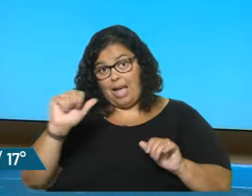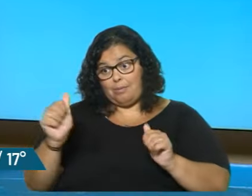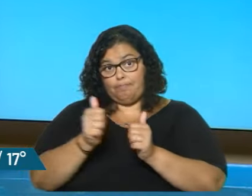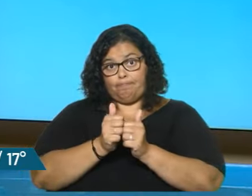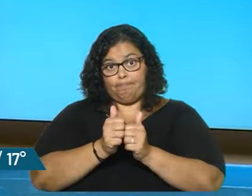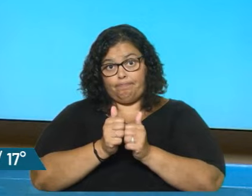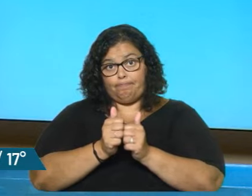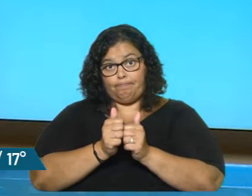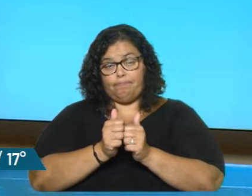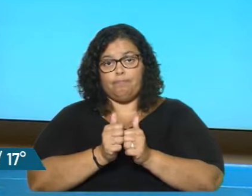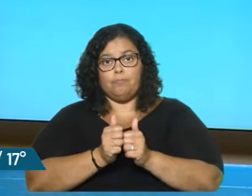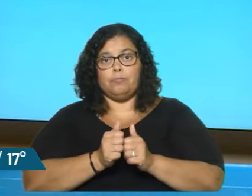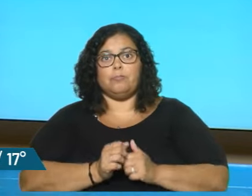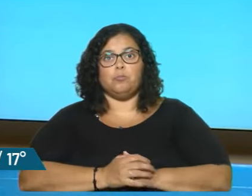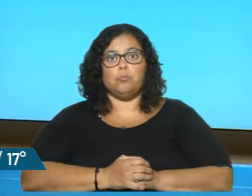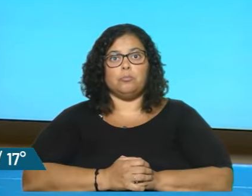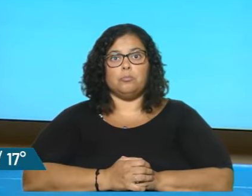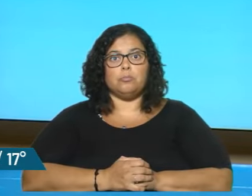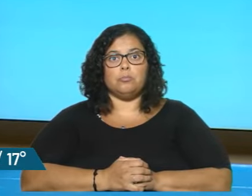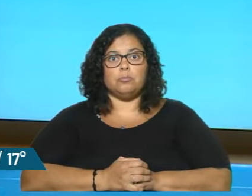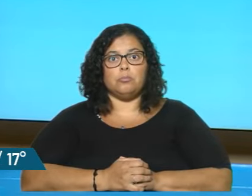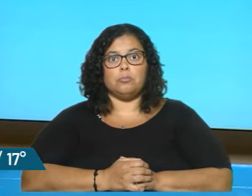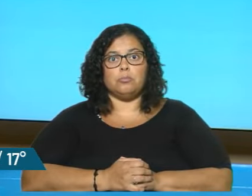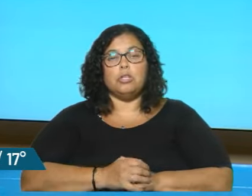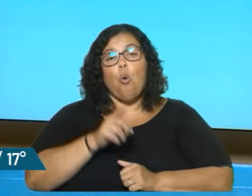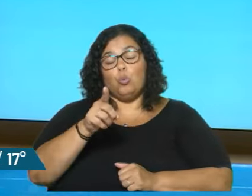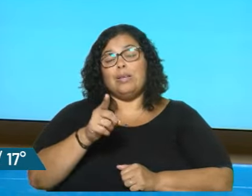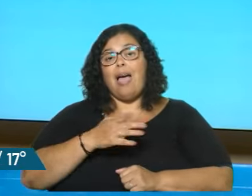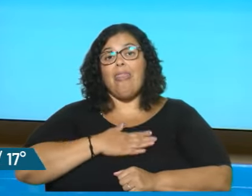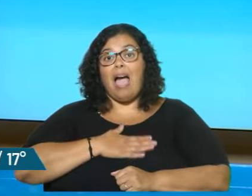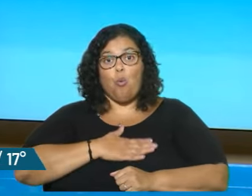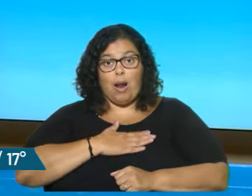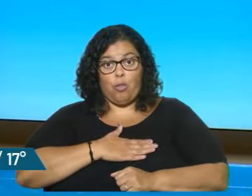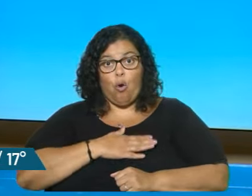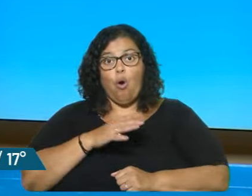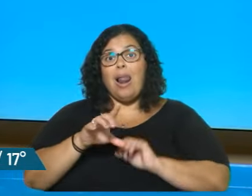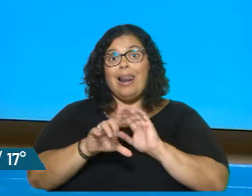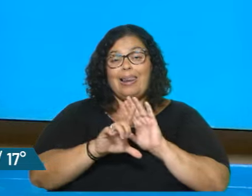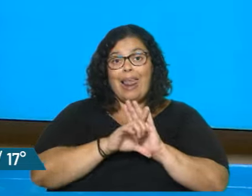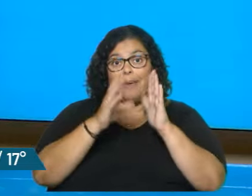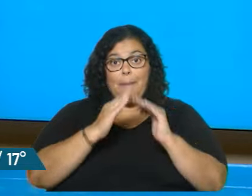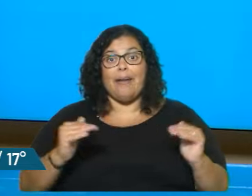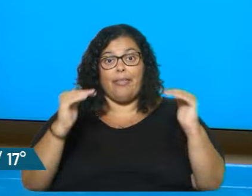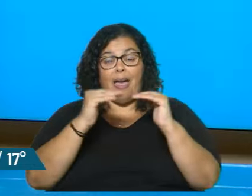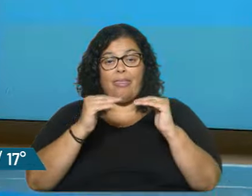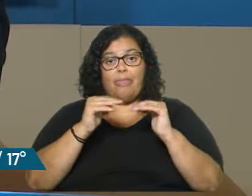Pereira, en un sí o no, ¿está de acuerdo con la ley esta de paridad, digamos, en la política?